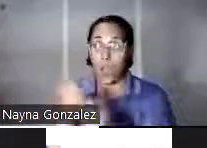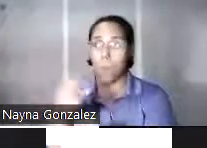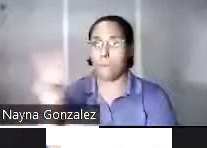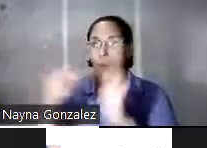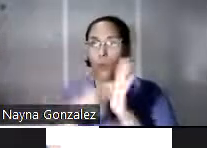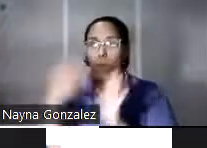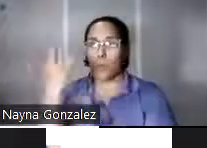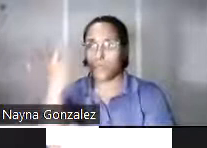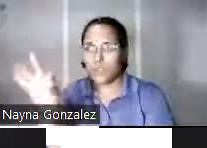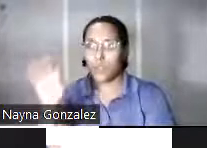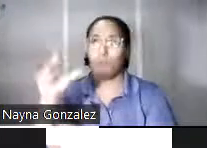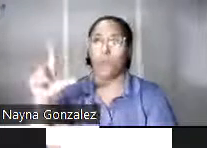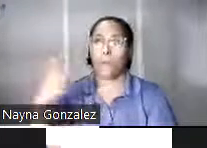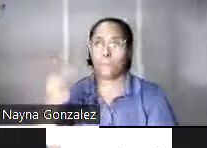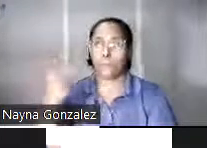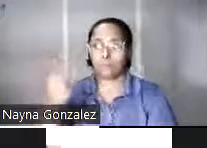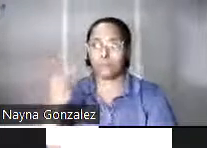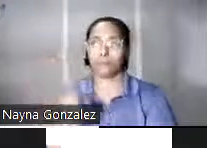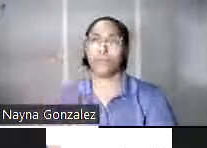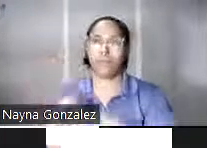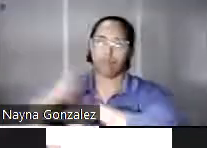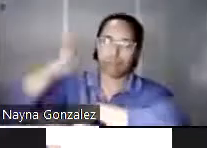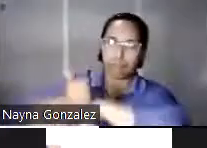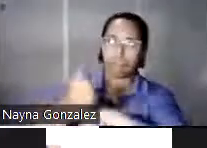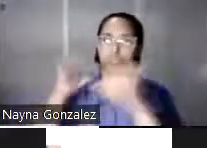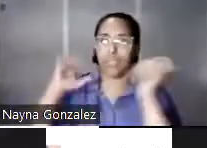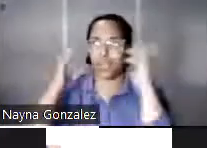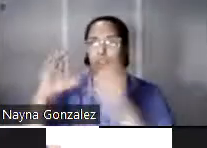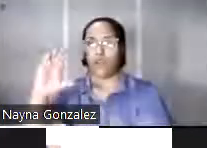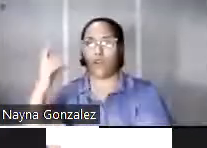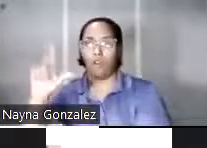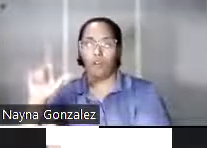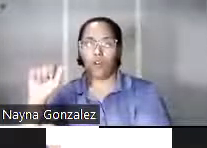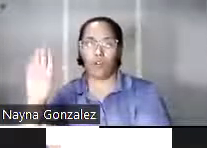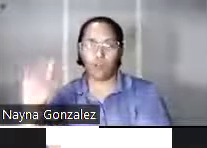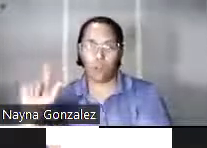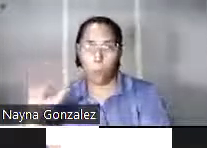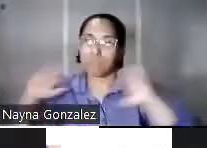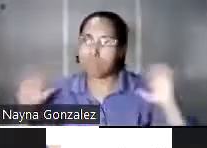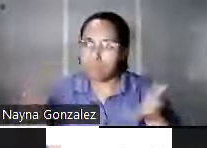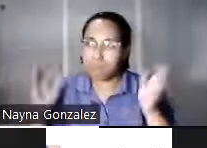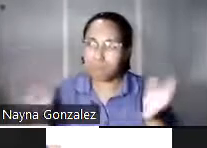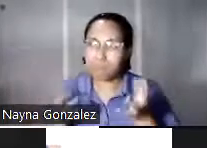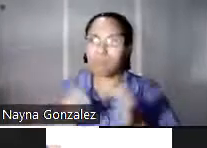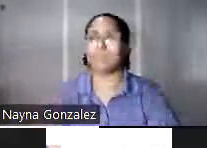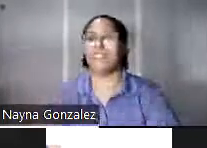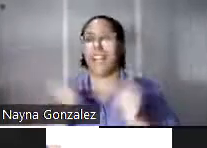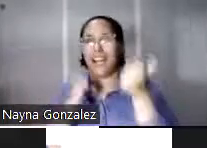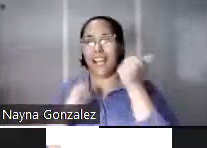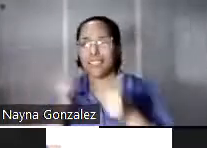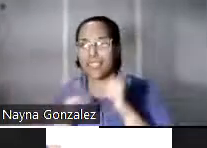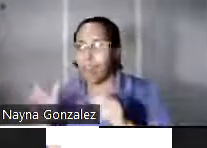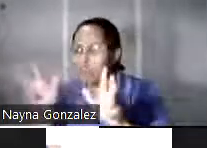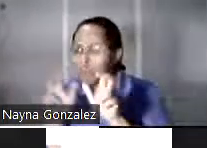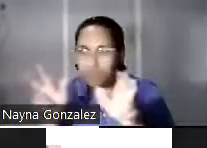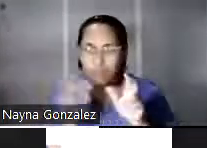ellos fundaron de Puerto Rico Radio Club para promover sus actividades y atraer el interés de los